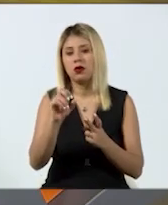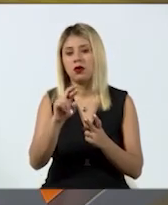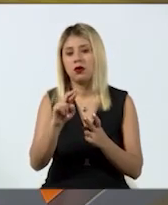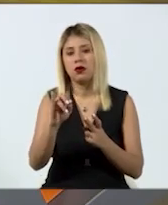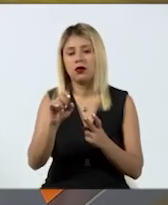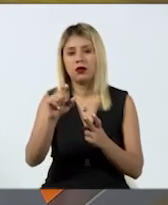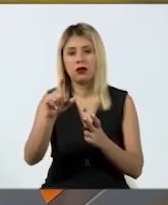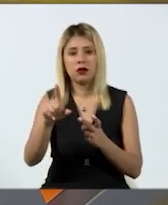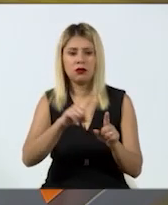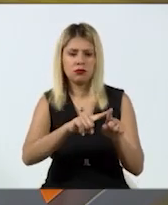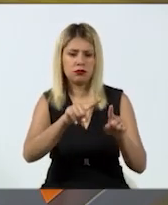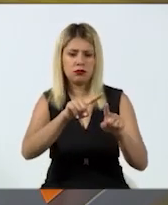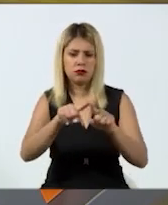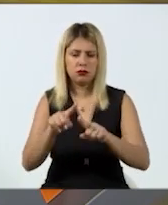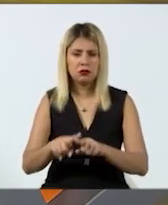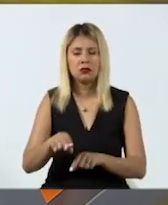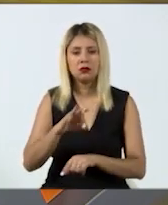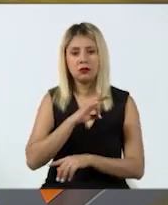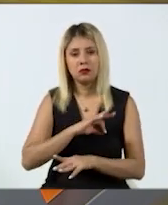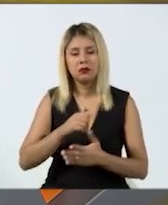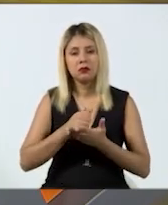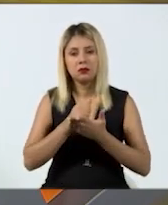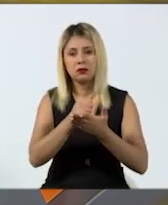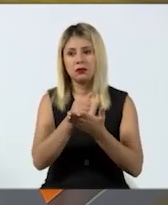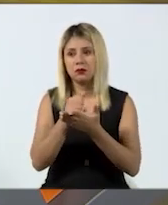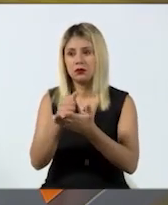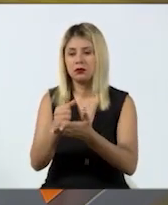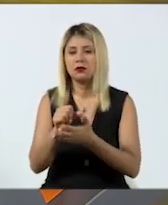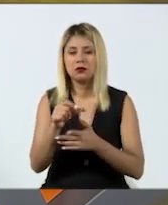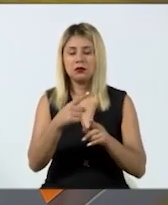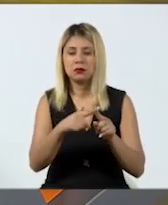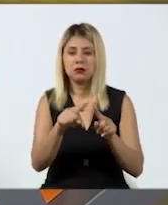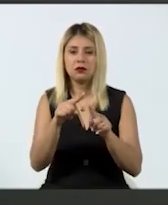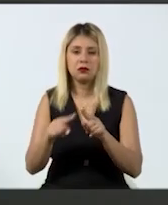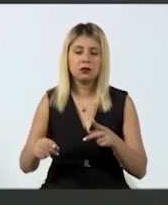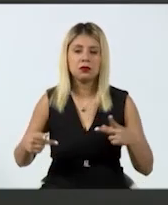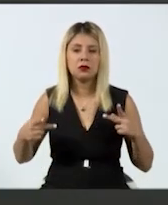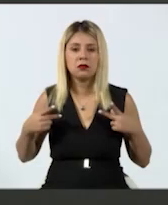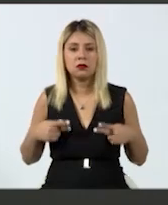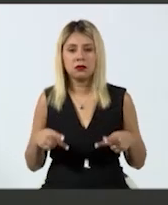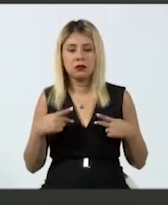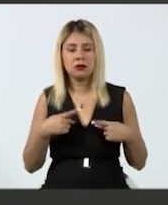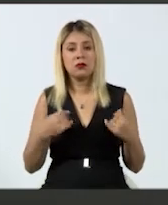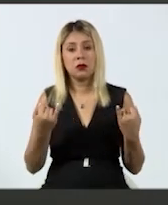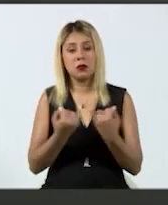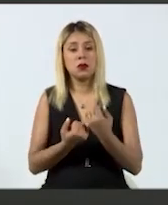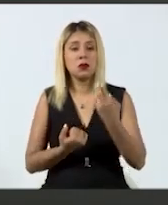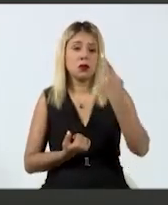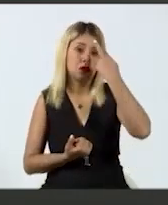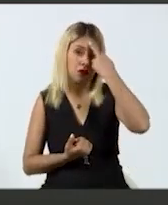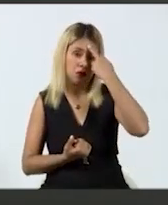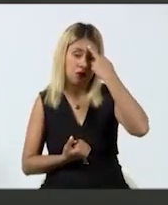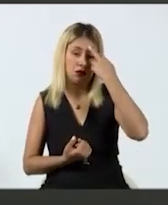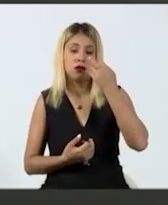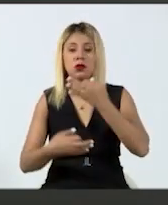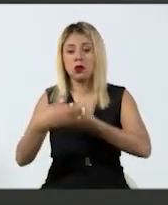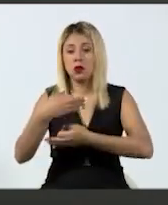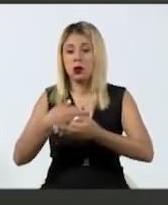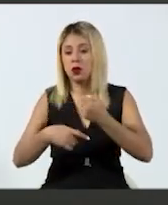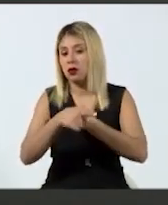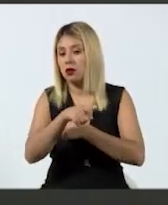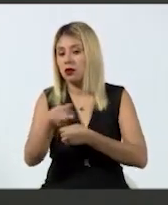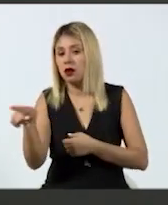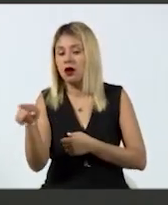los comportamientos y prestar el auxilio inmediato que sea necesario. También recordar a la población que si las